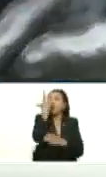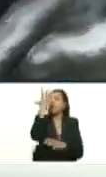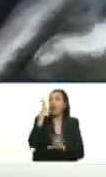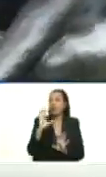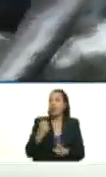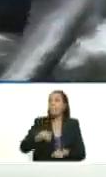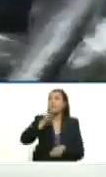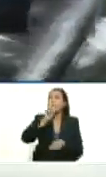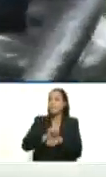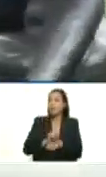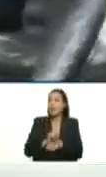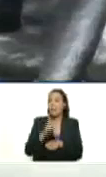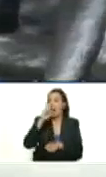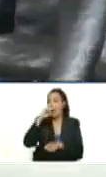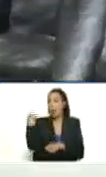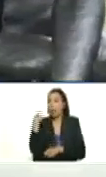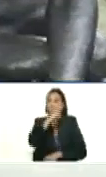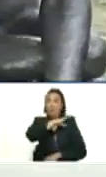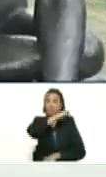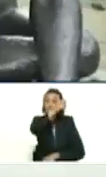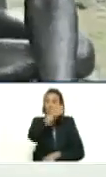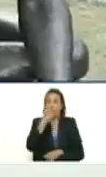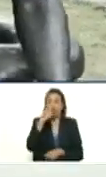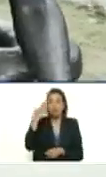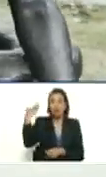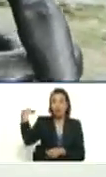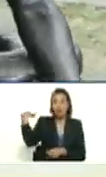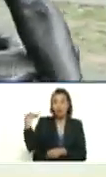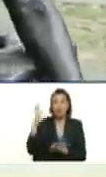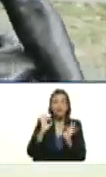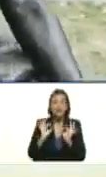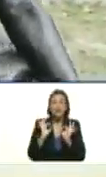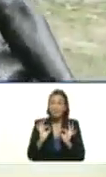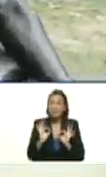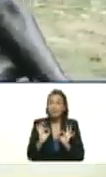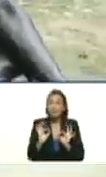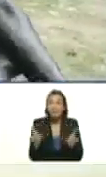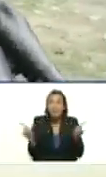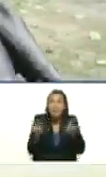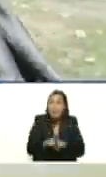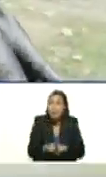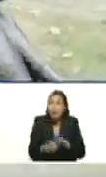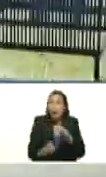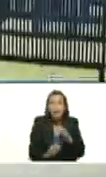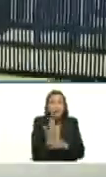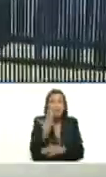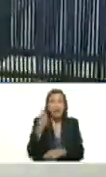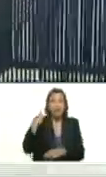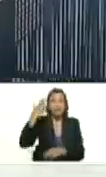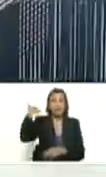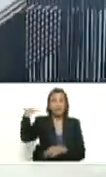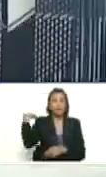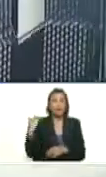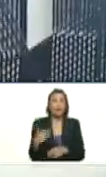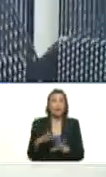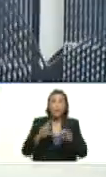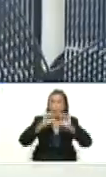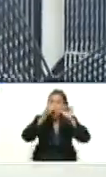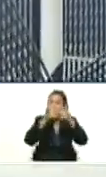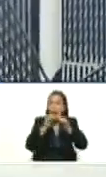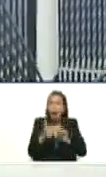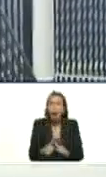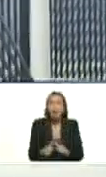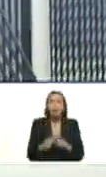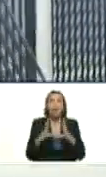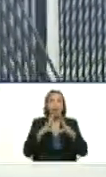inaugurada por el general Marcos Pérez Jiménez exactamente que quede por igual con todas sus obras de arte